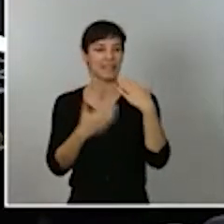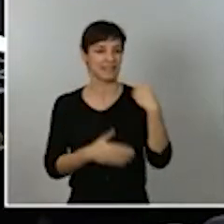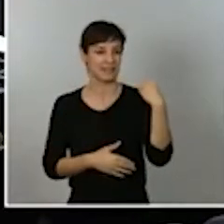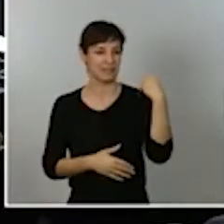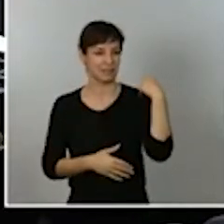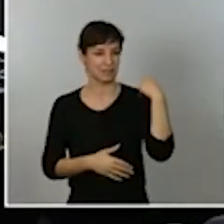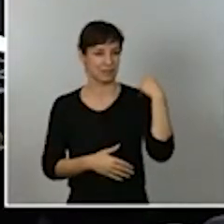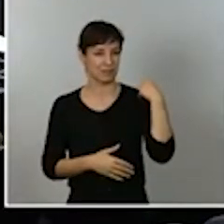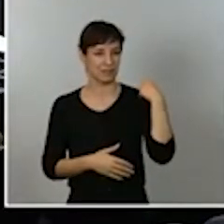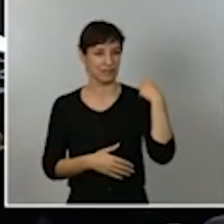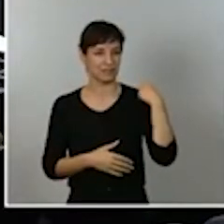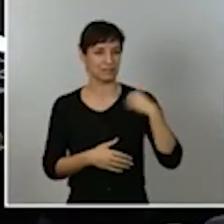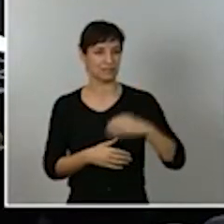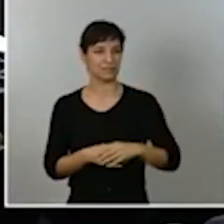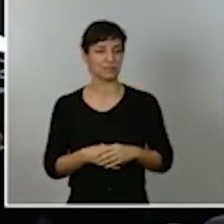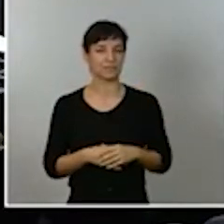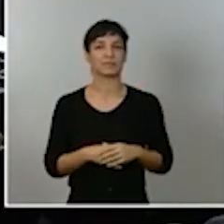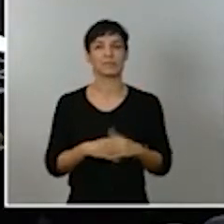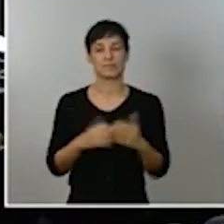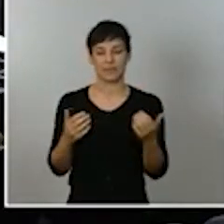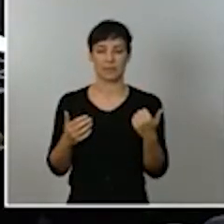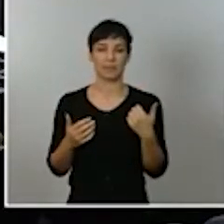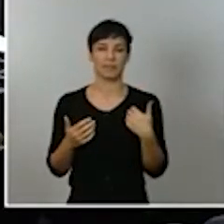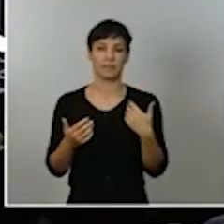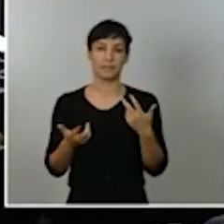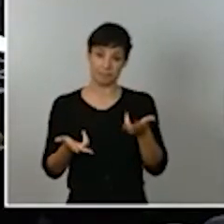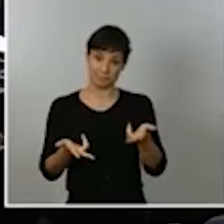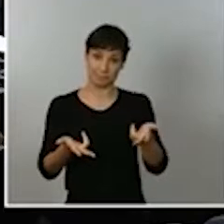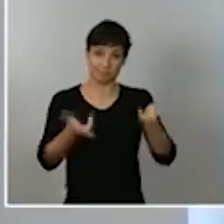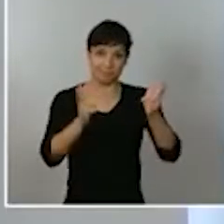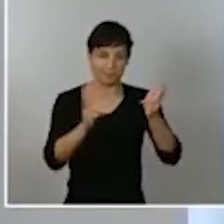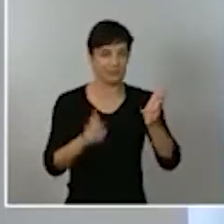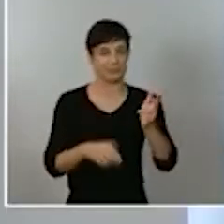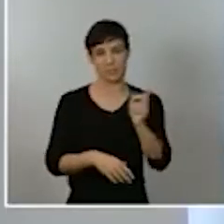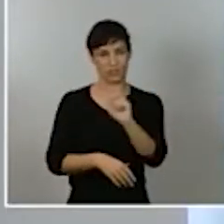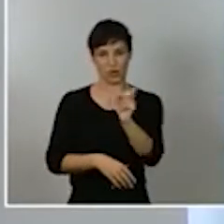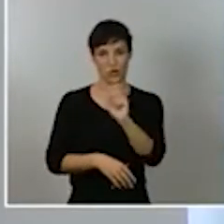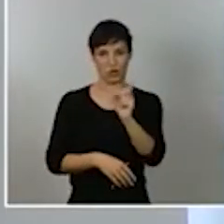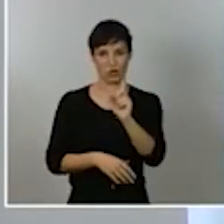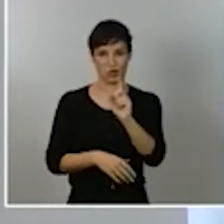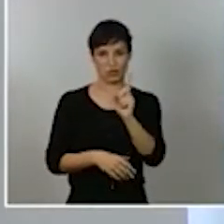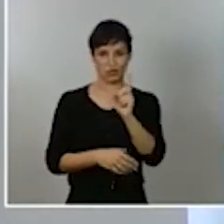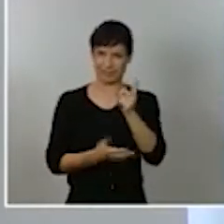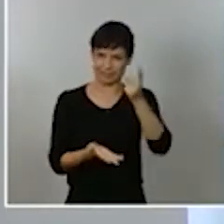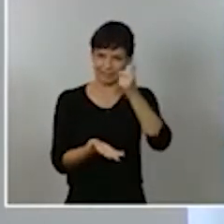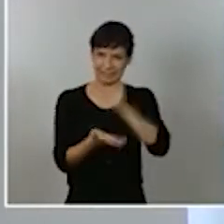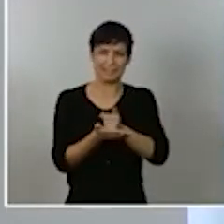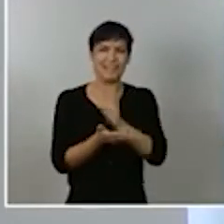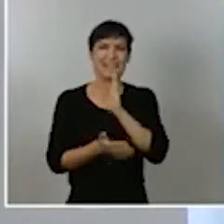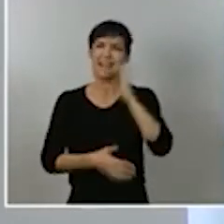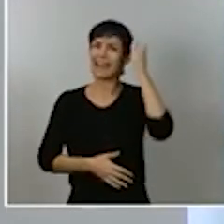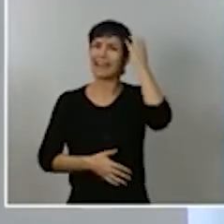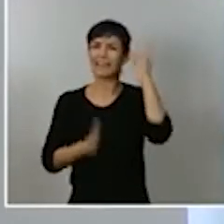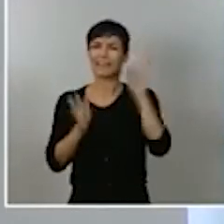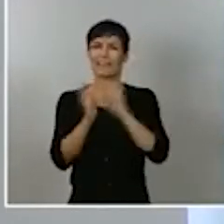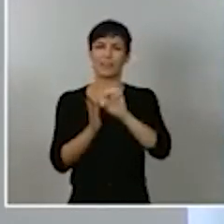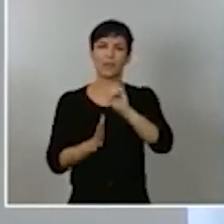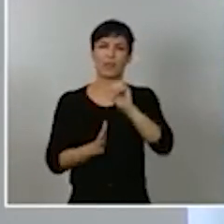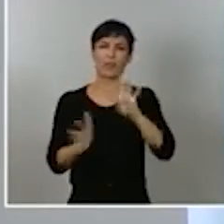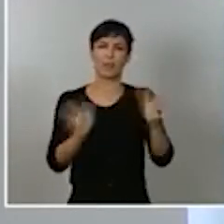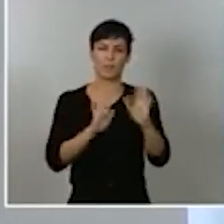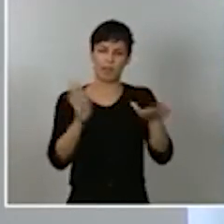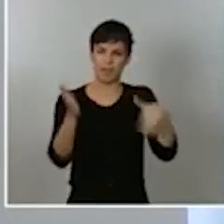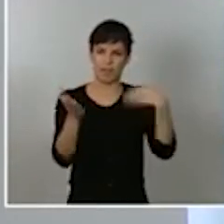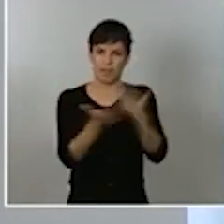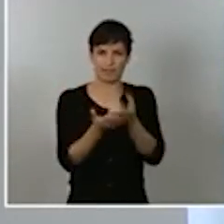es que se dé permiso. decir vuelvo a reiterar y lo hemos dicho desde el Real Decreto del 14 de marzo. El estado de alarma